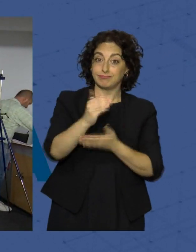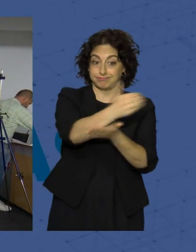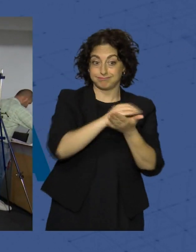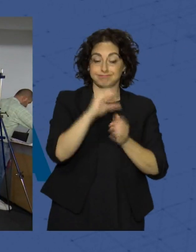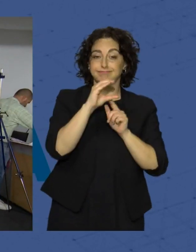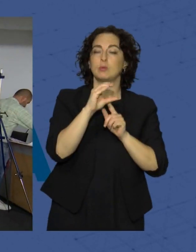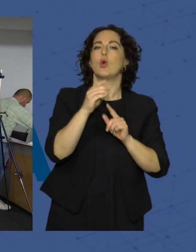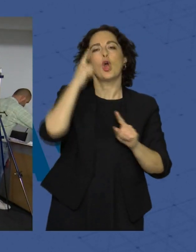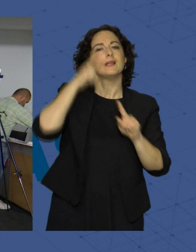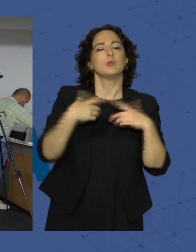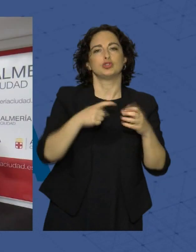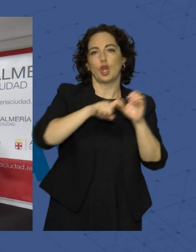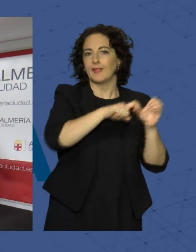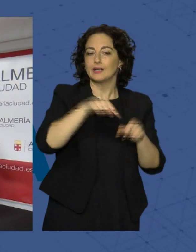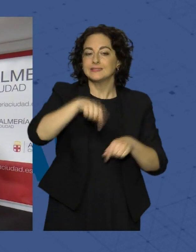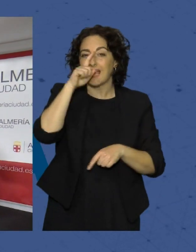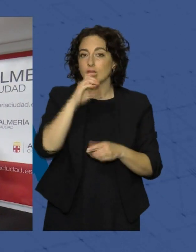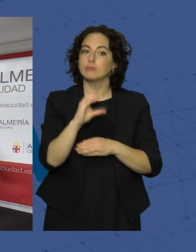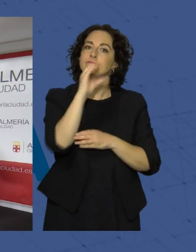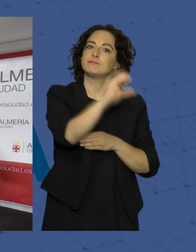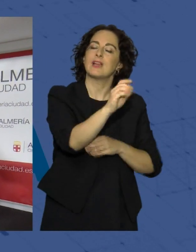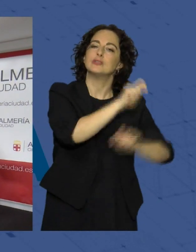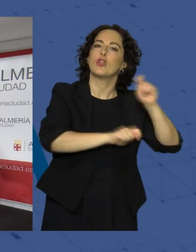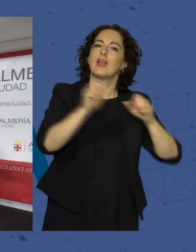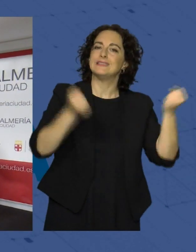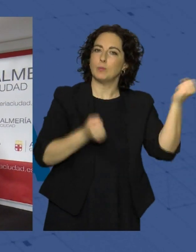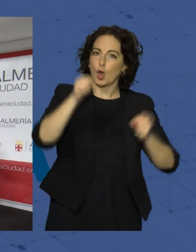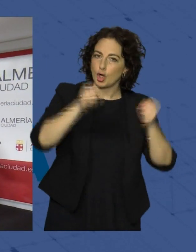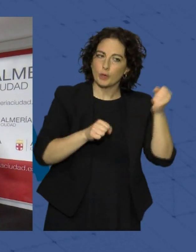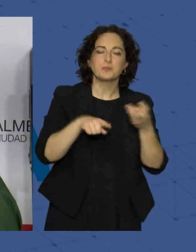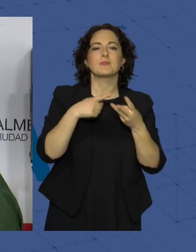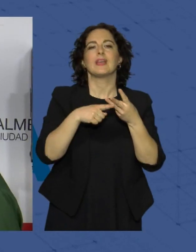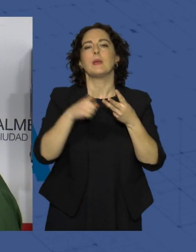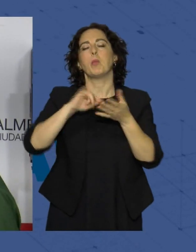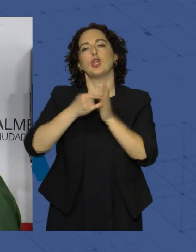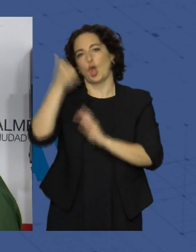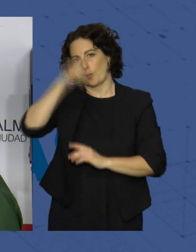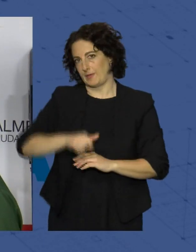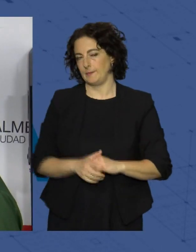fin solidario. Este año irá destinada a las asociaciones El Timón y Proyecto Hombre.